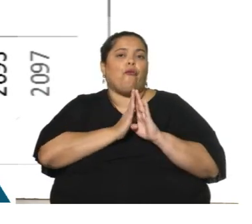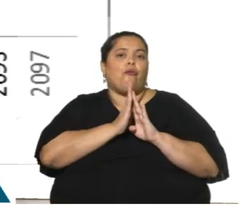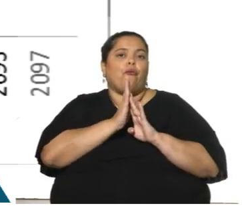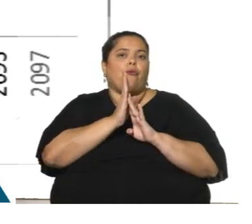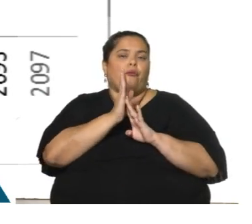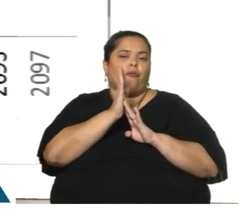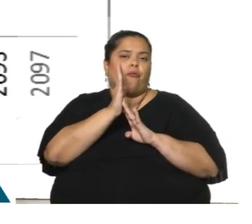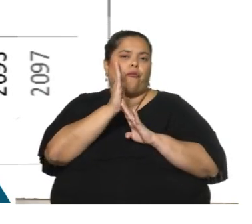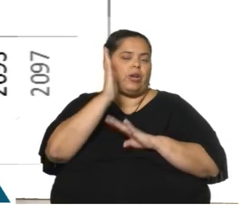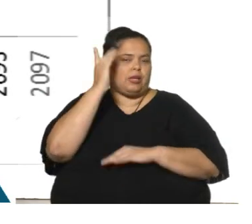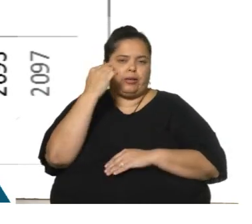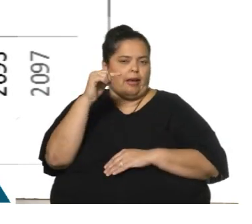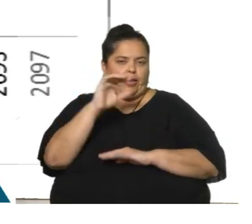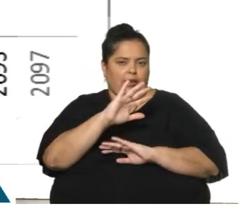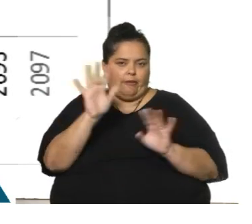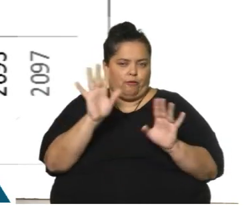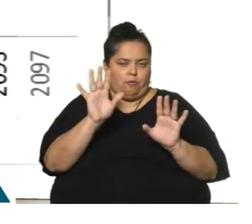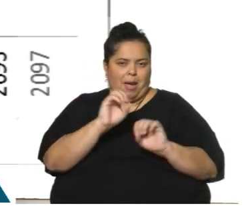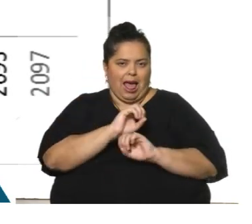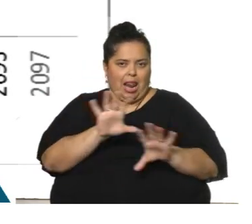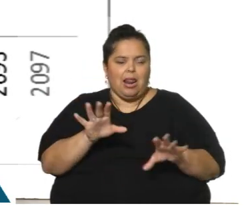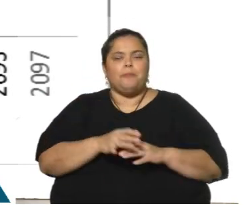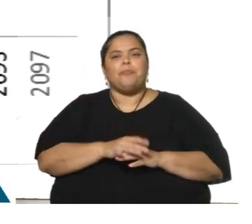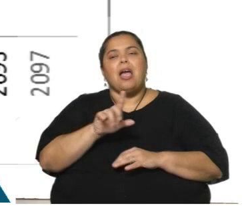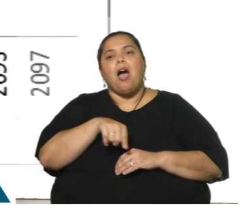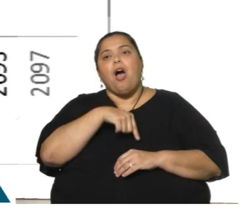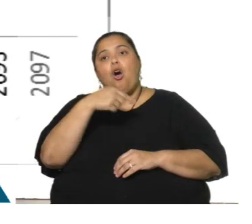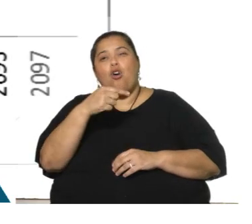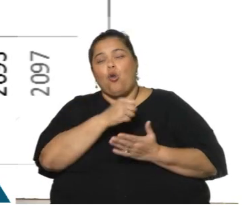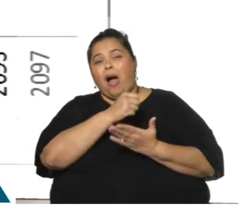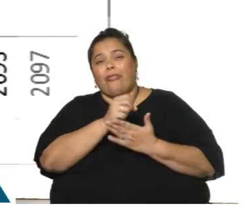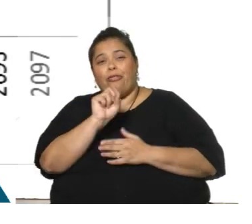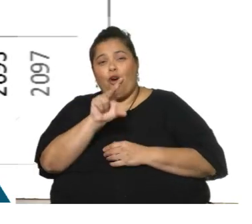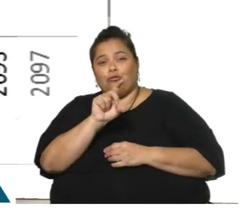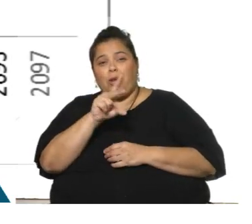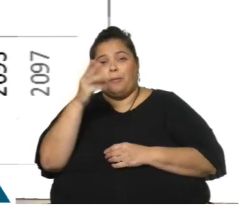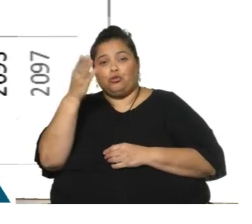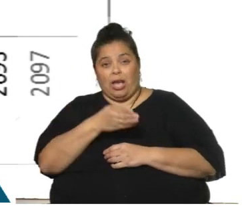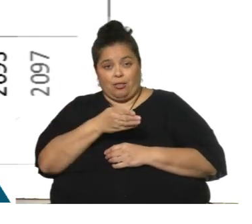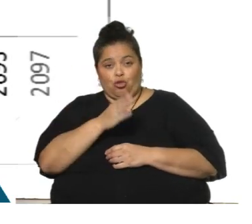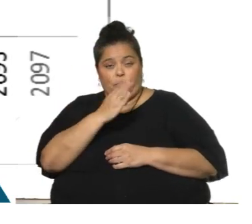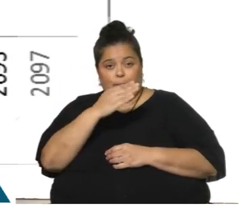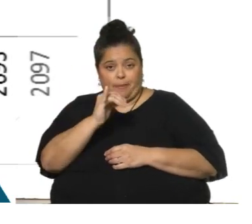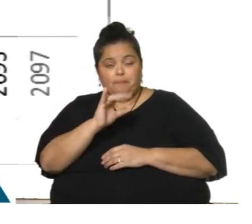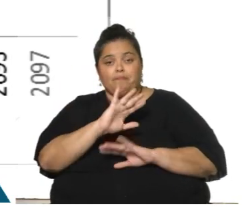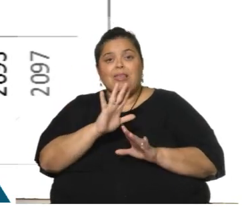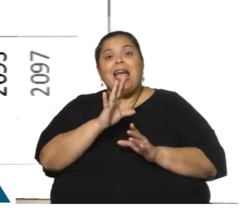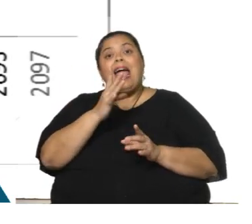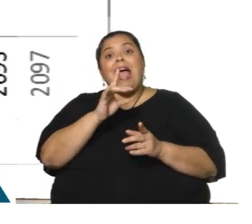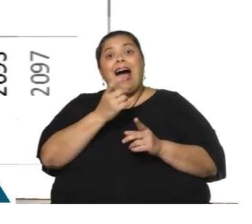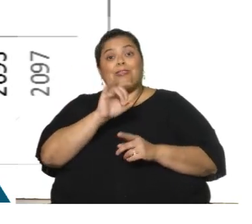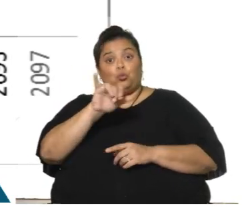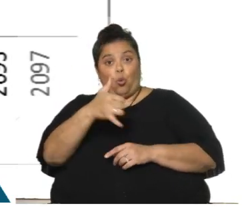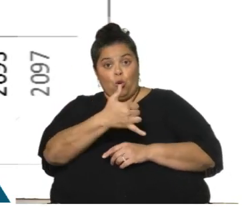ascendente de manera importante. Y ocuparía 12% del PIB. Con la reforma baja a